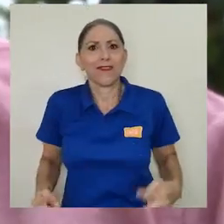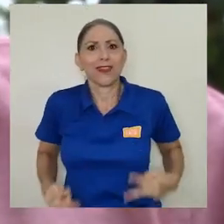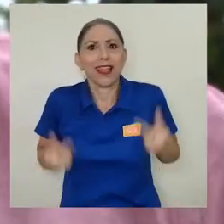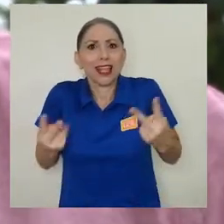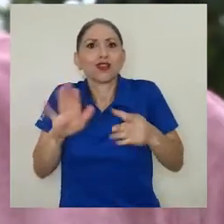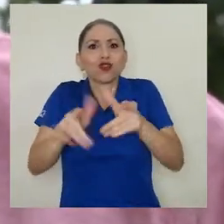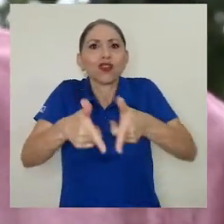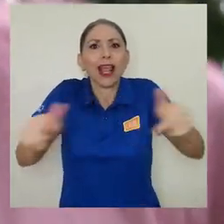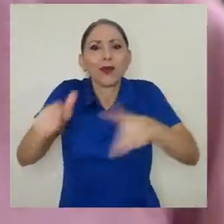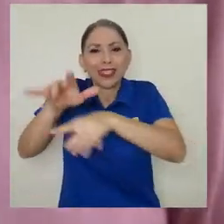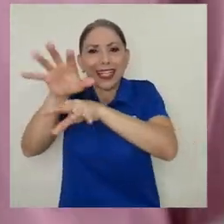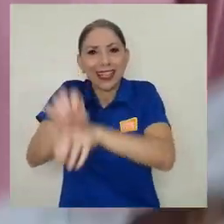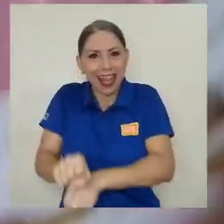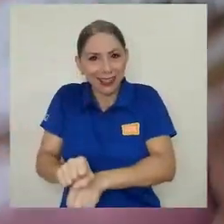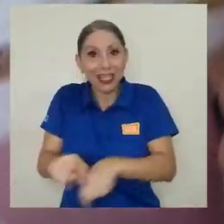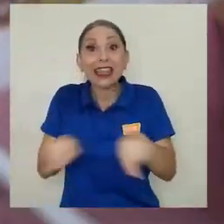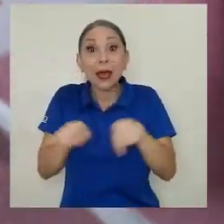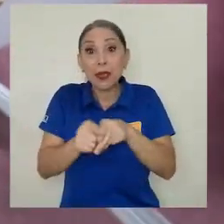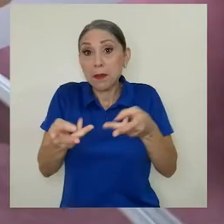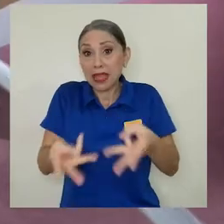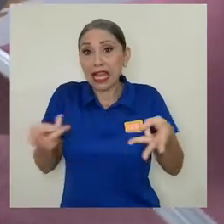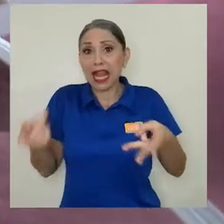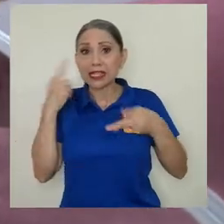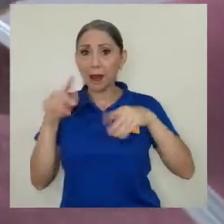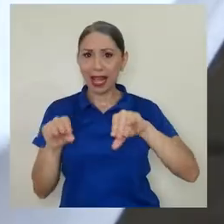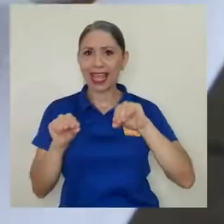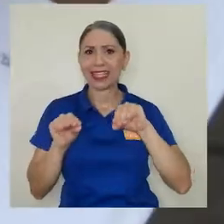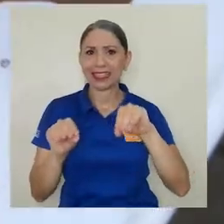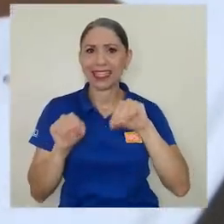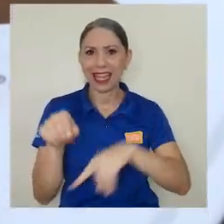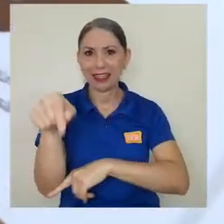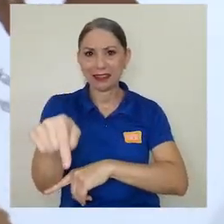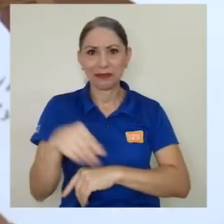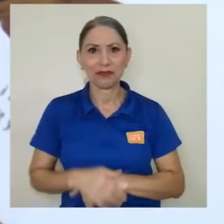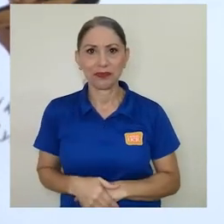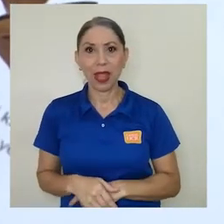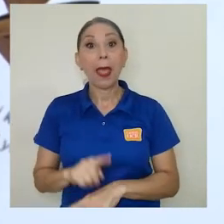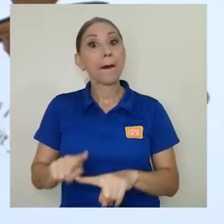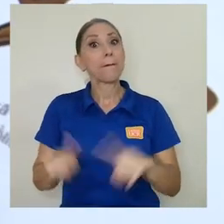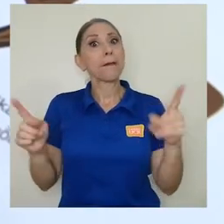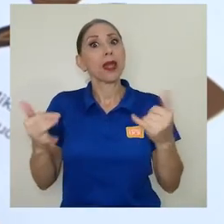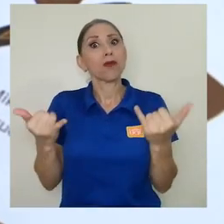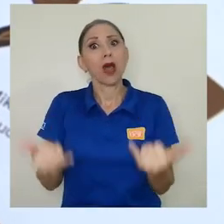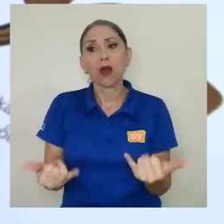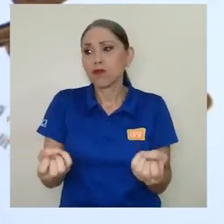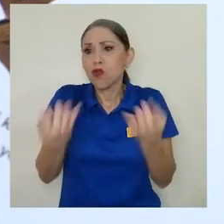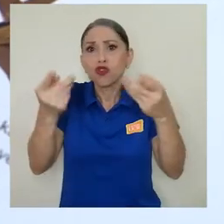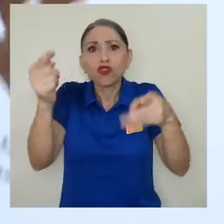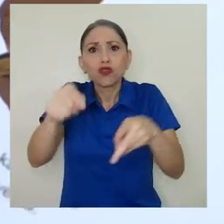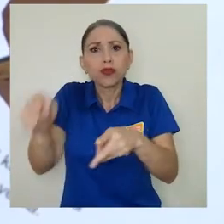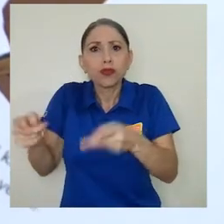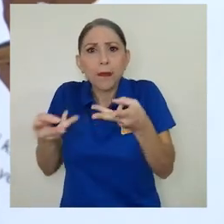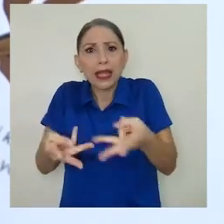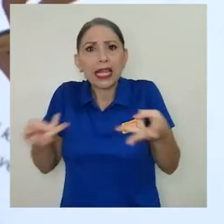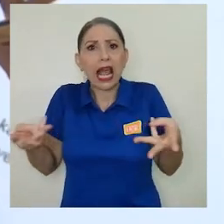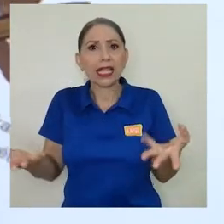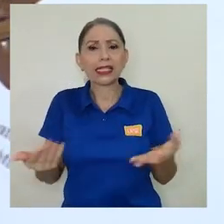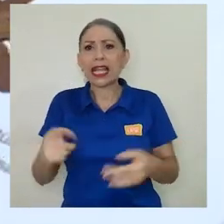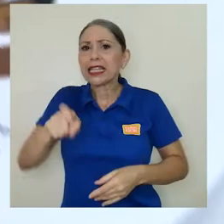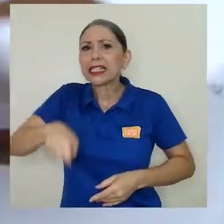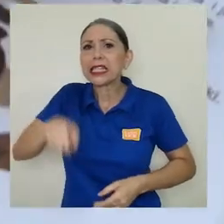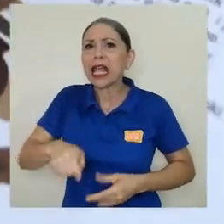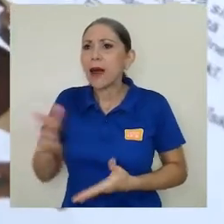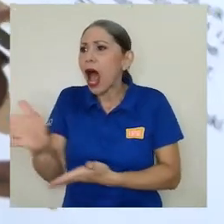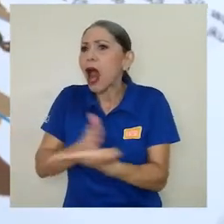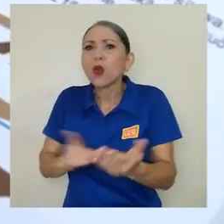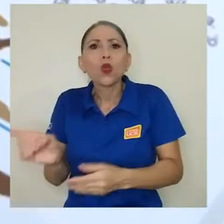materiales didácticos apropiados para la enseñanza de estos temas. No obstante, ante la cantidad de insumos creados, nació la necesidad de contar con